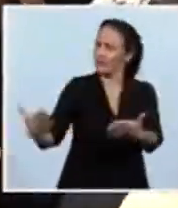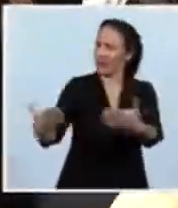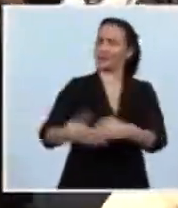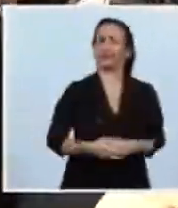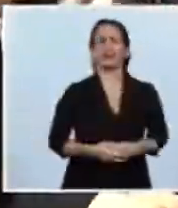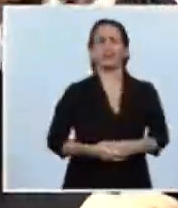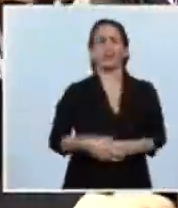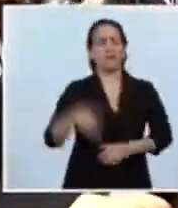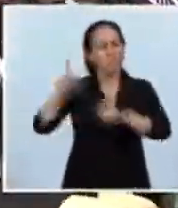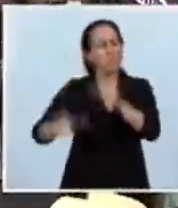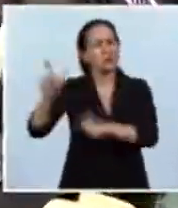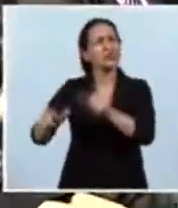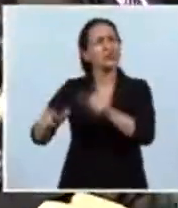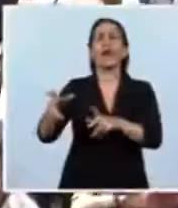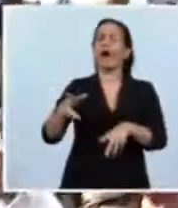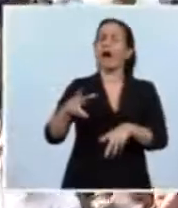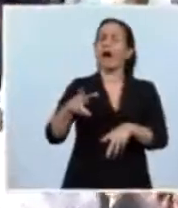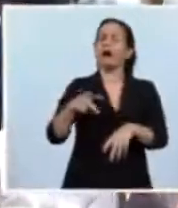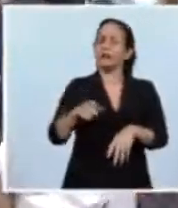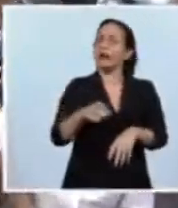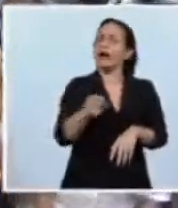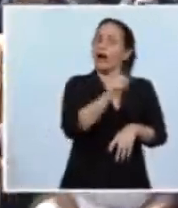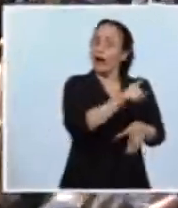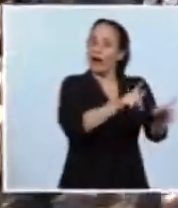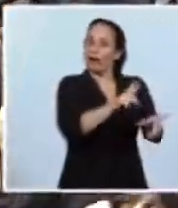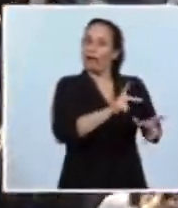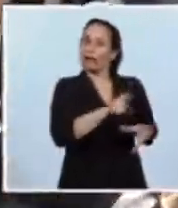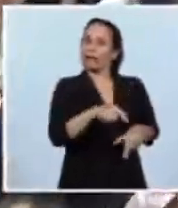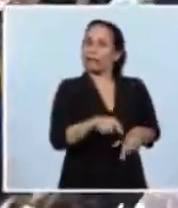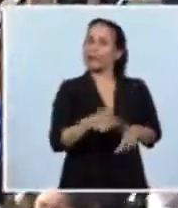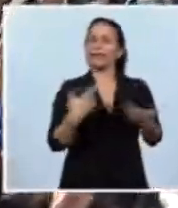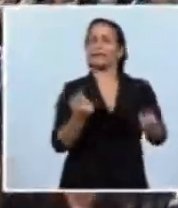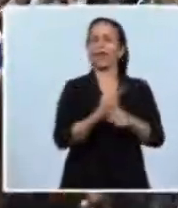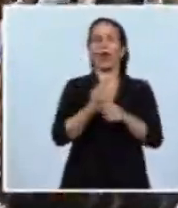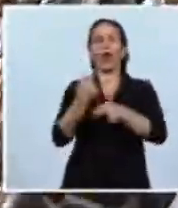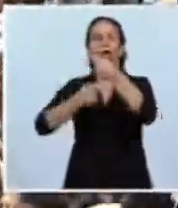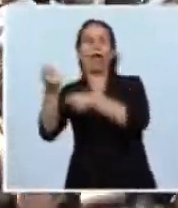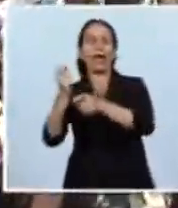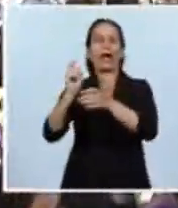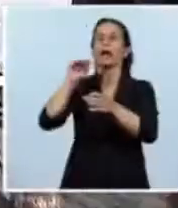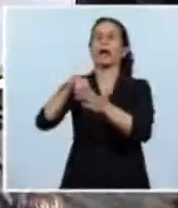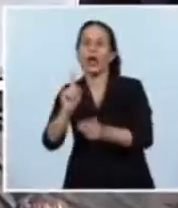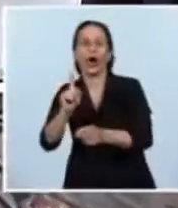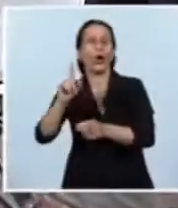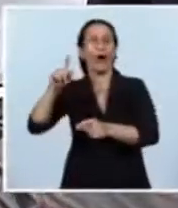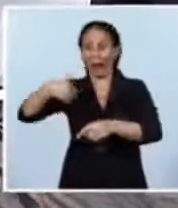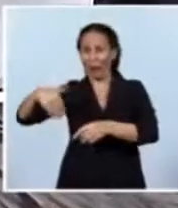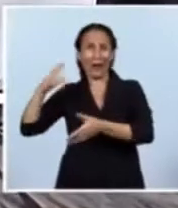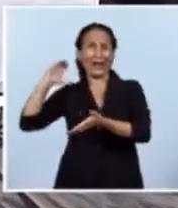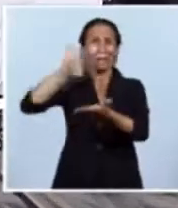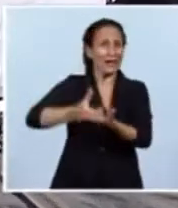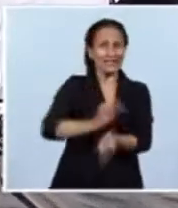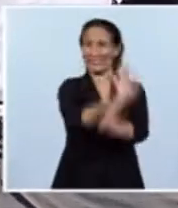que no íbamos a poder acceder al mercado de capitales, que no iban a venir inversiones,